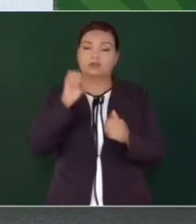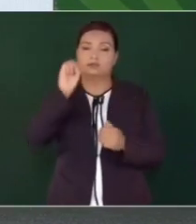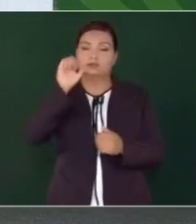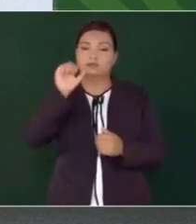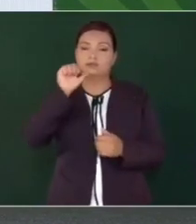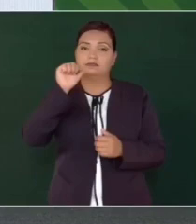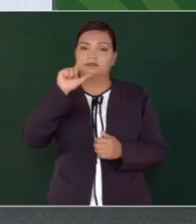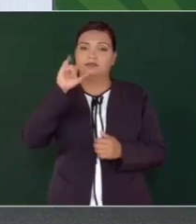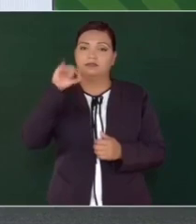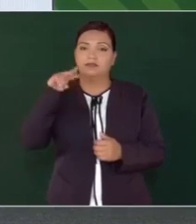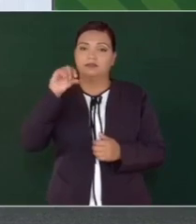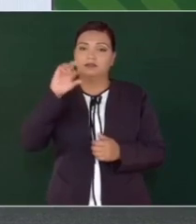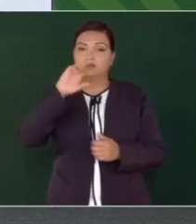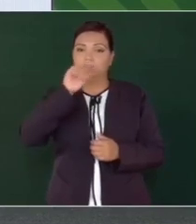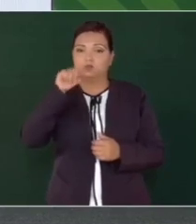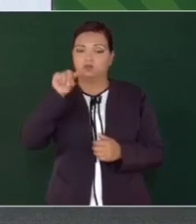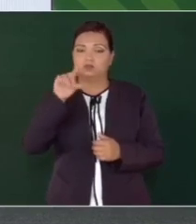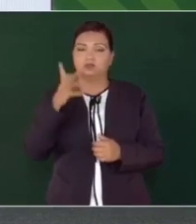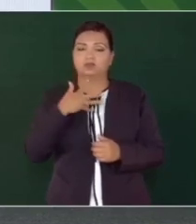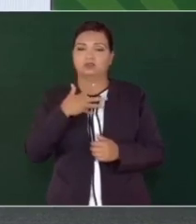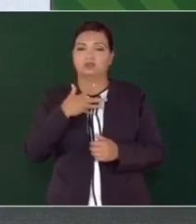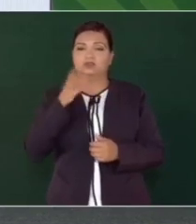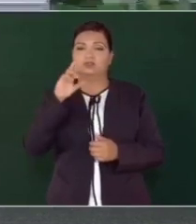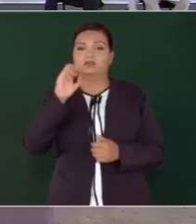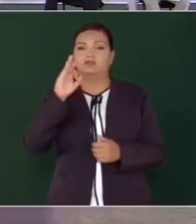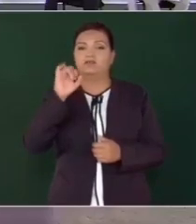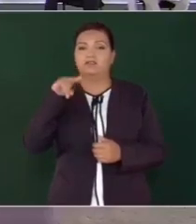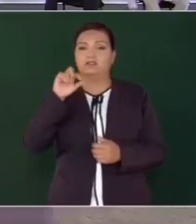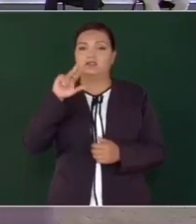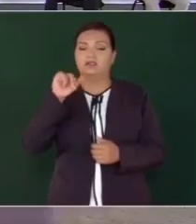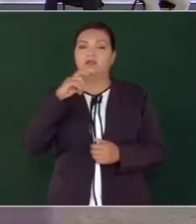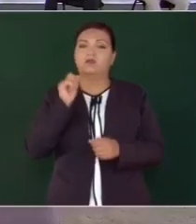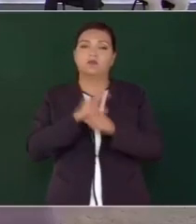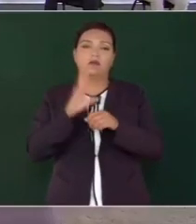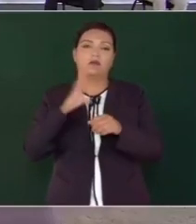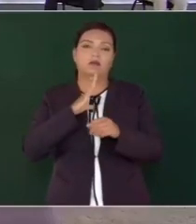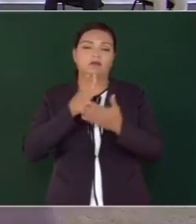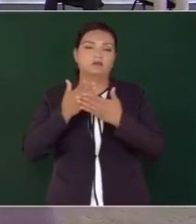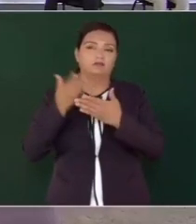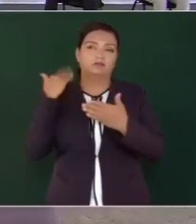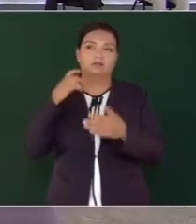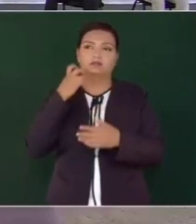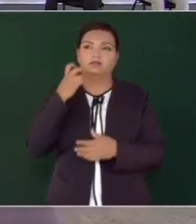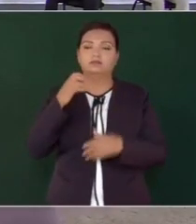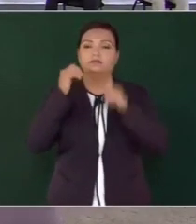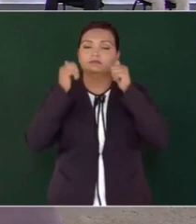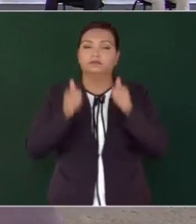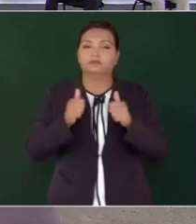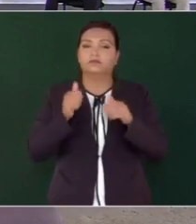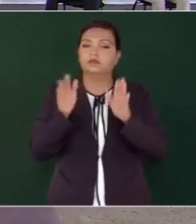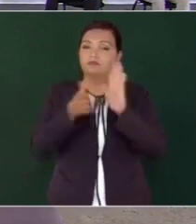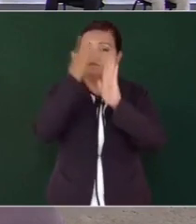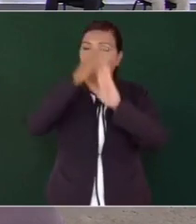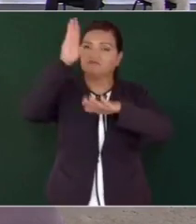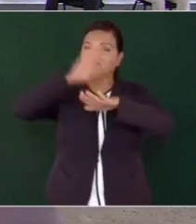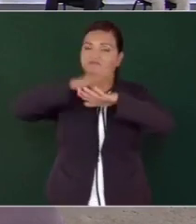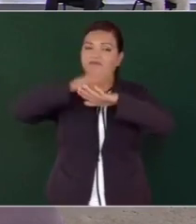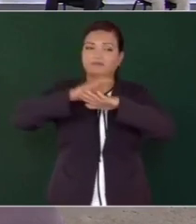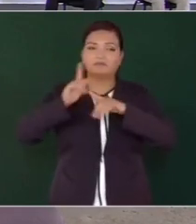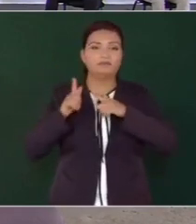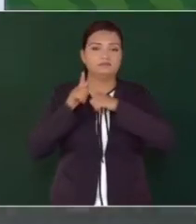Cruz, rehabilitando la refinería que existía y estamos construyendo